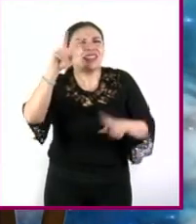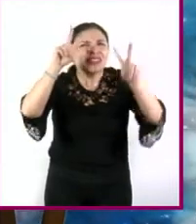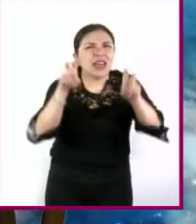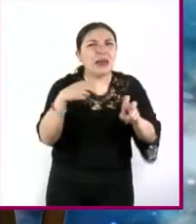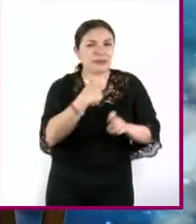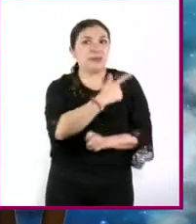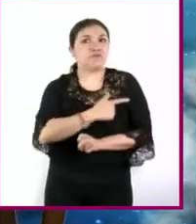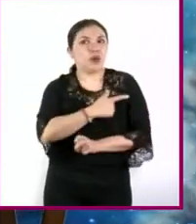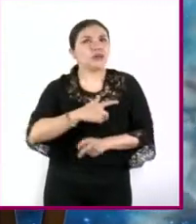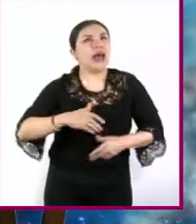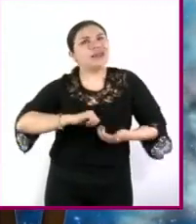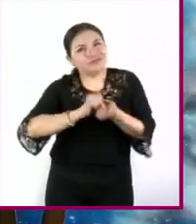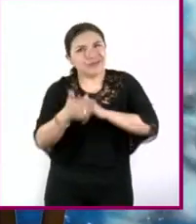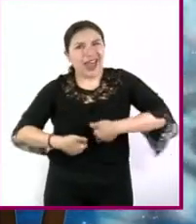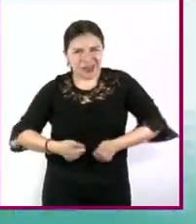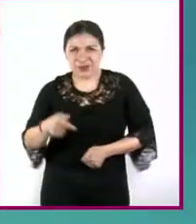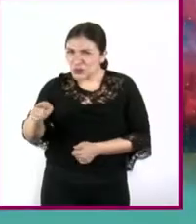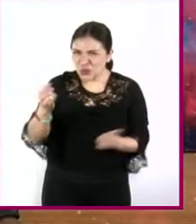gustan ¿A ti no, Mati?